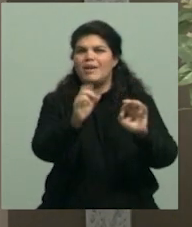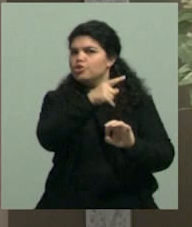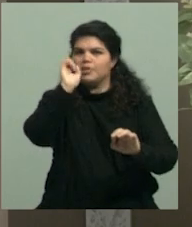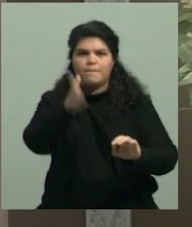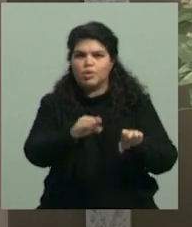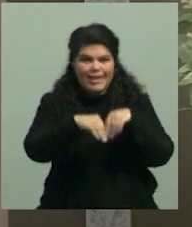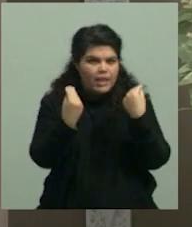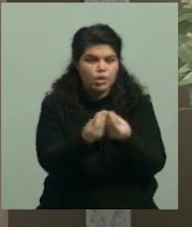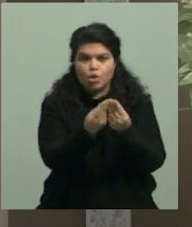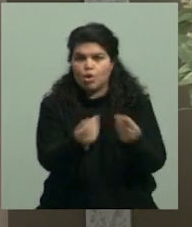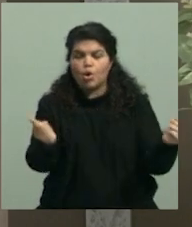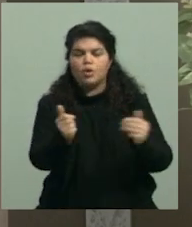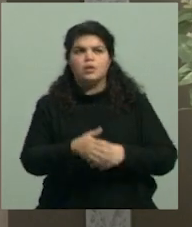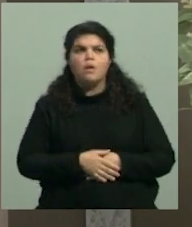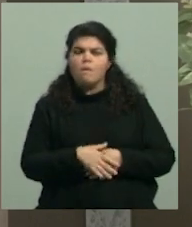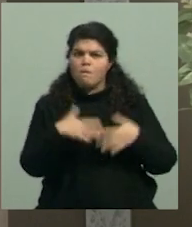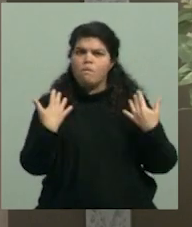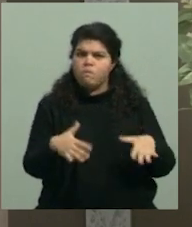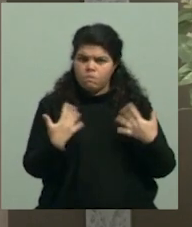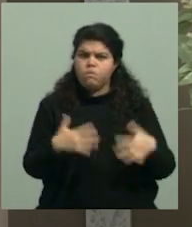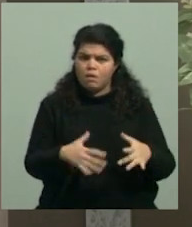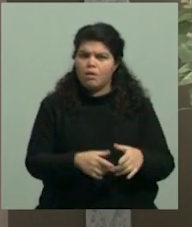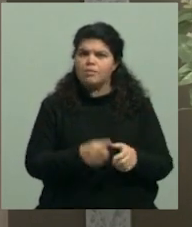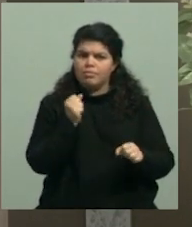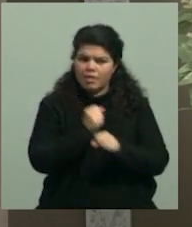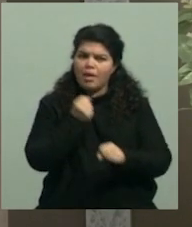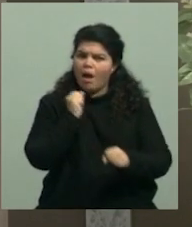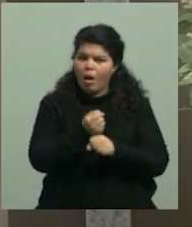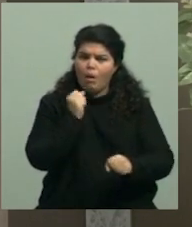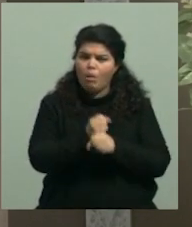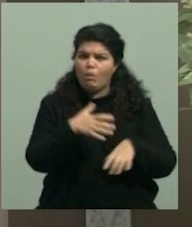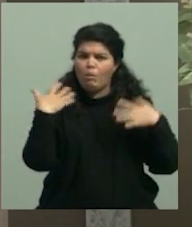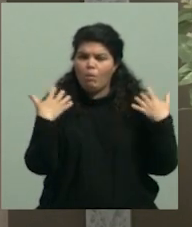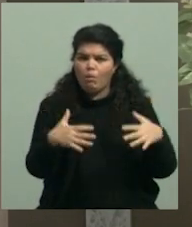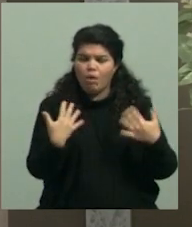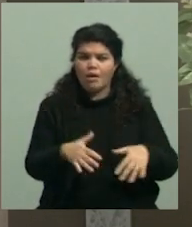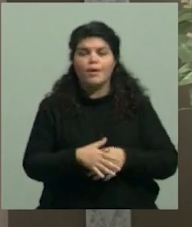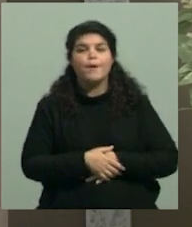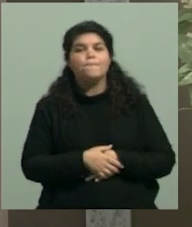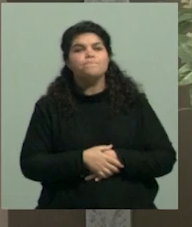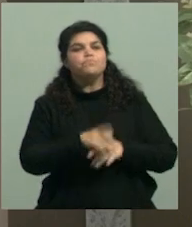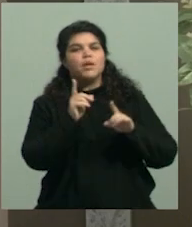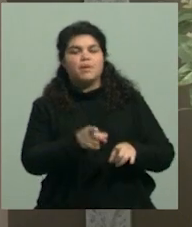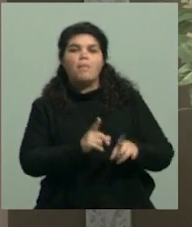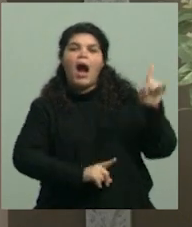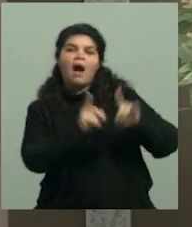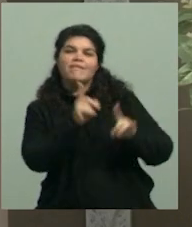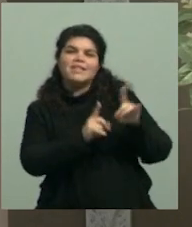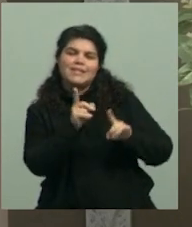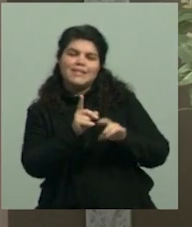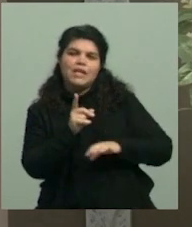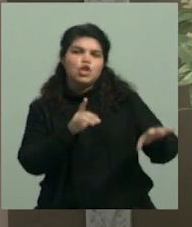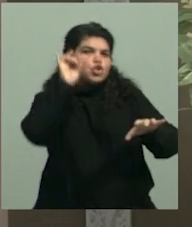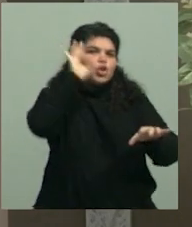alcance ha sido enorme. Hay ediciones donde han participado solamente los colegios secundarios de la universidad,